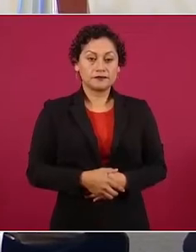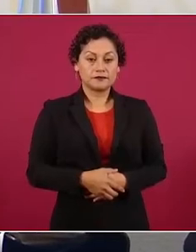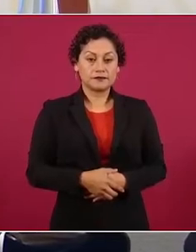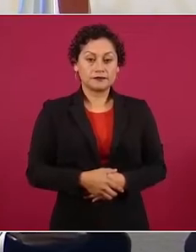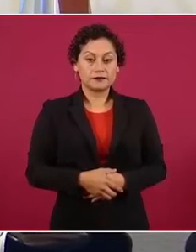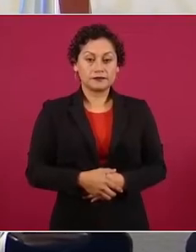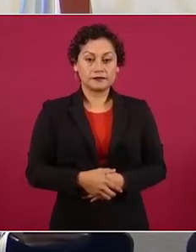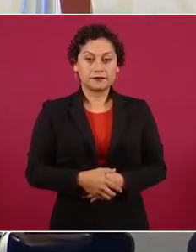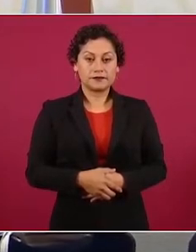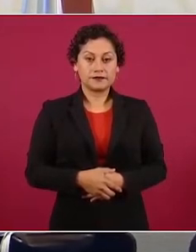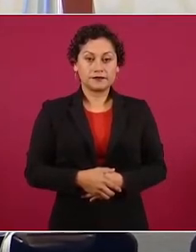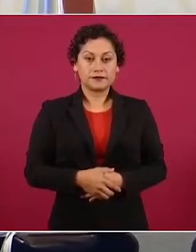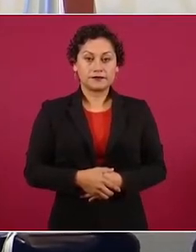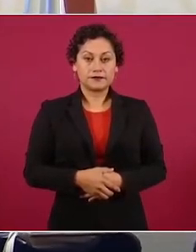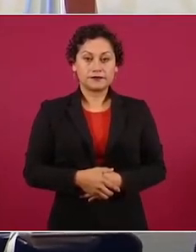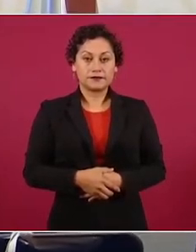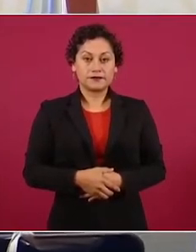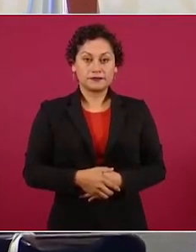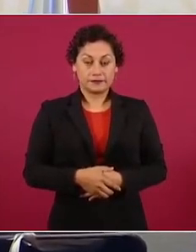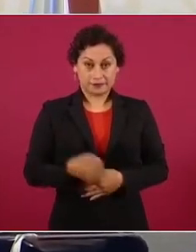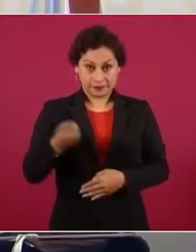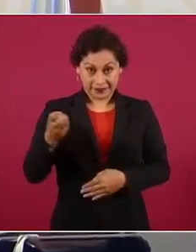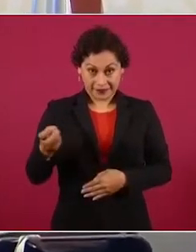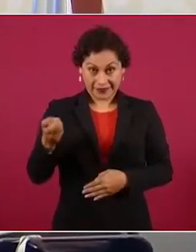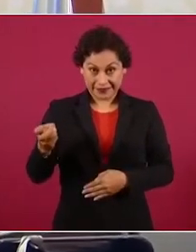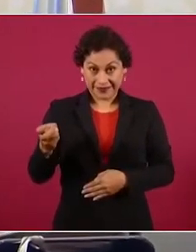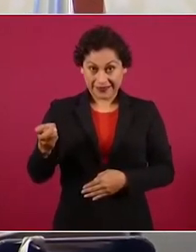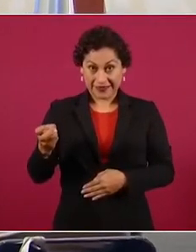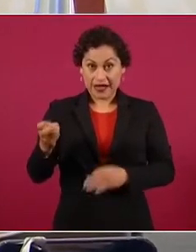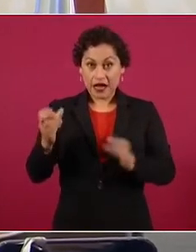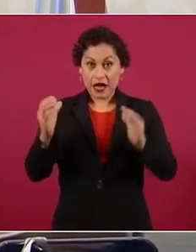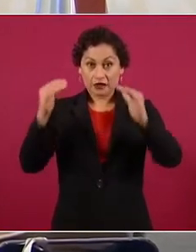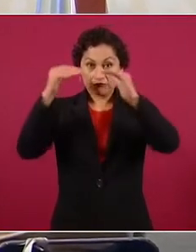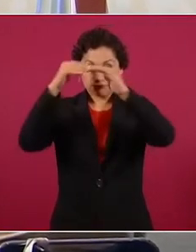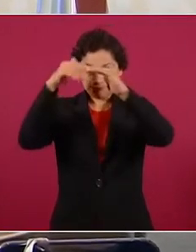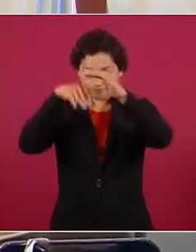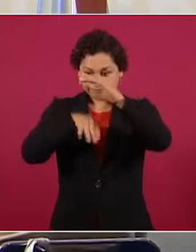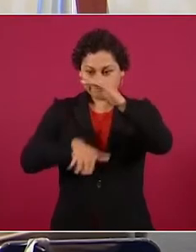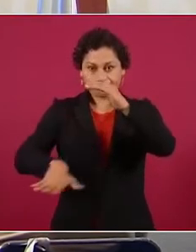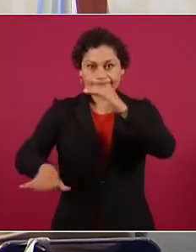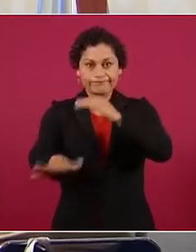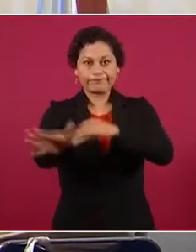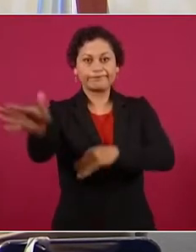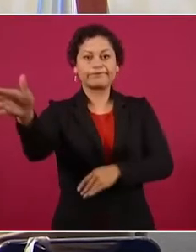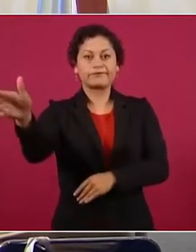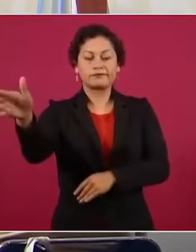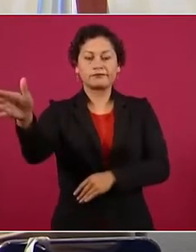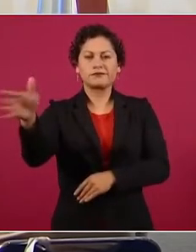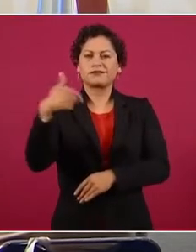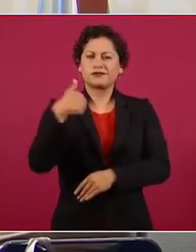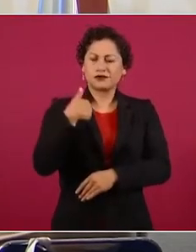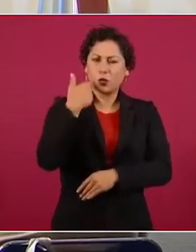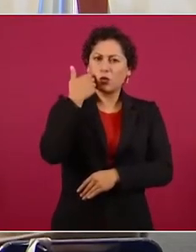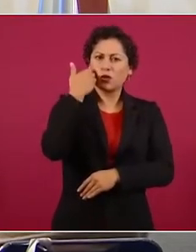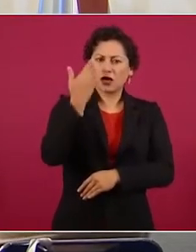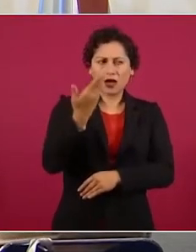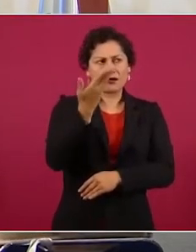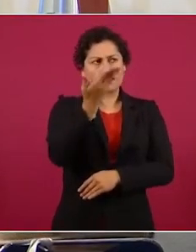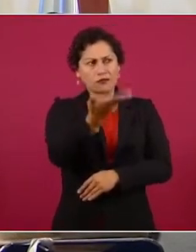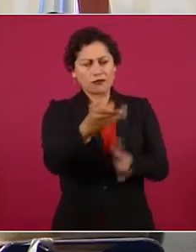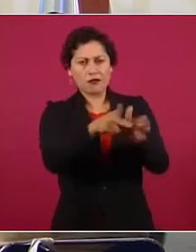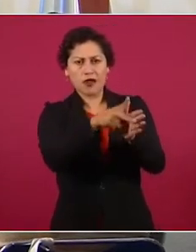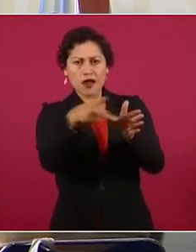Me gustaría que hicieran un reportaje, los del Reforma, sobre las cavernas,